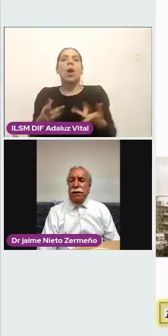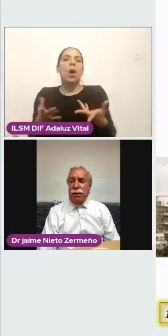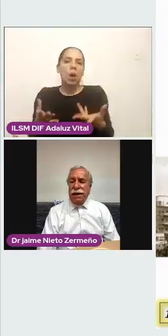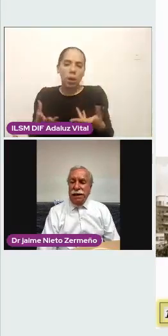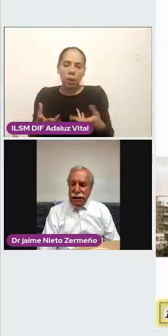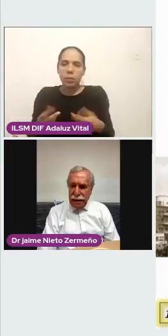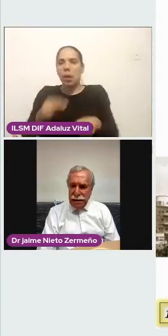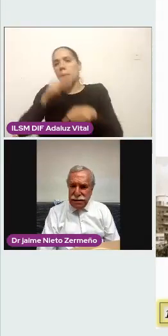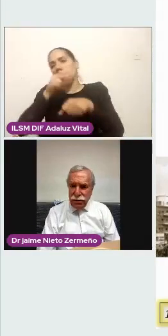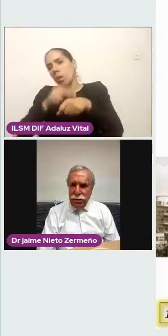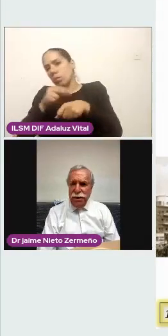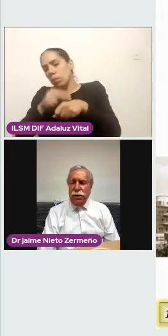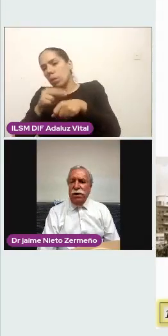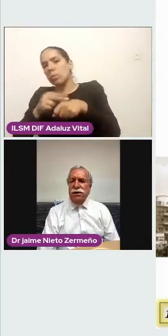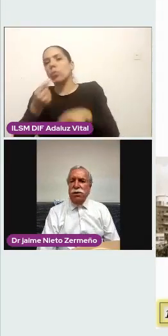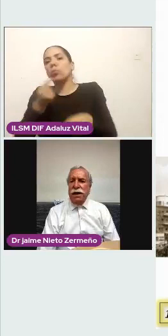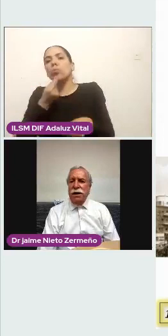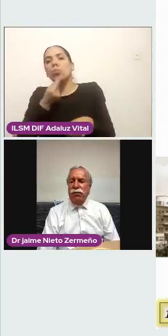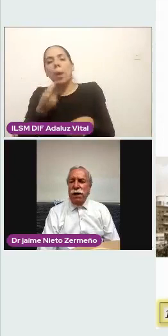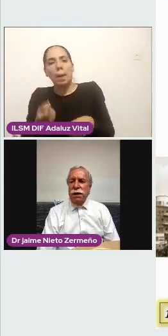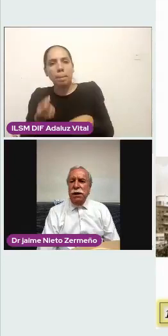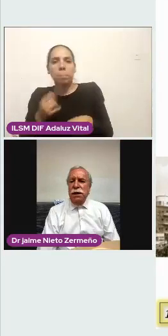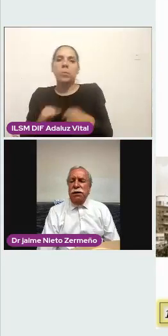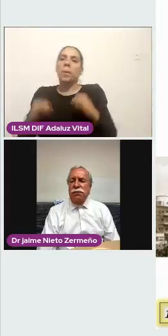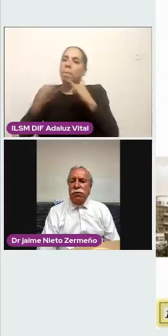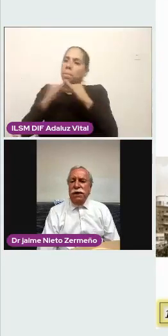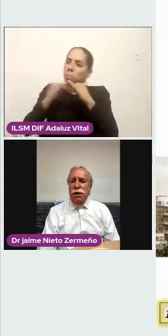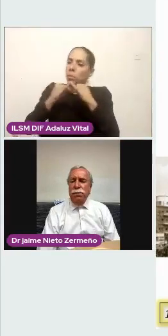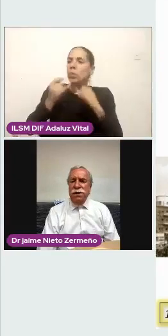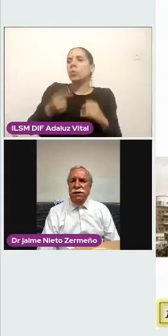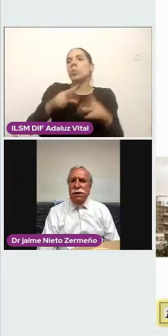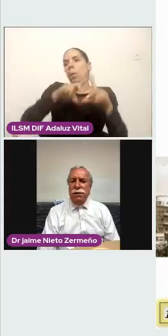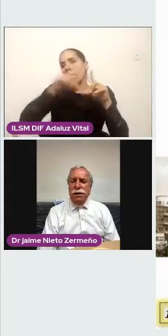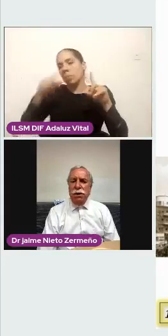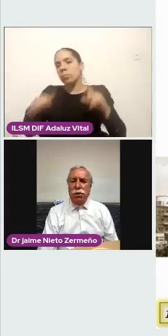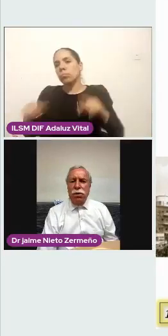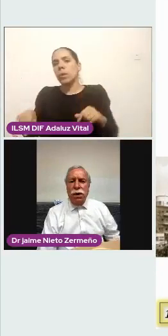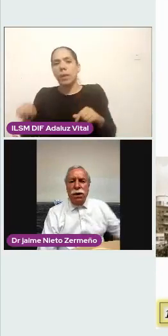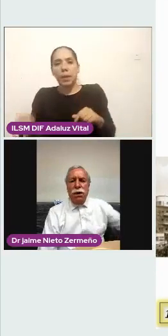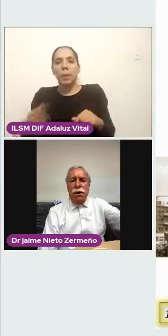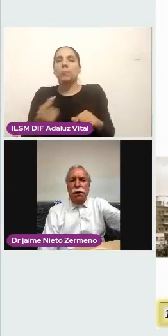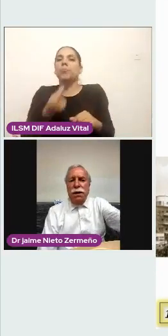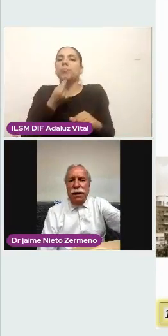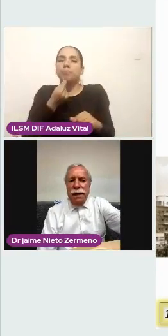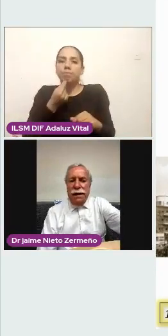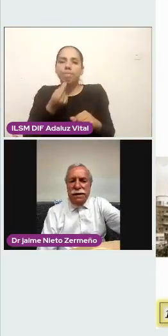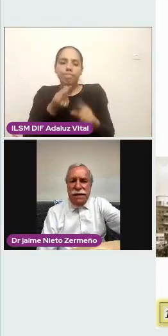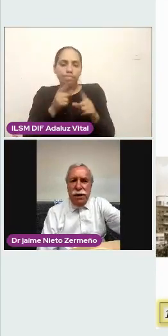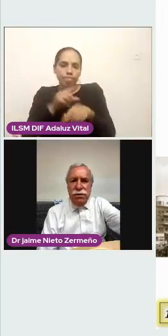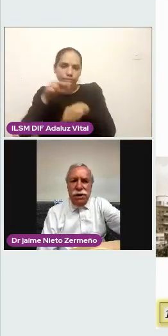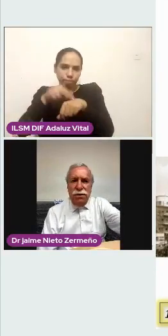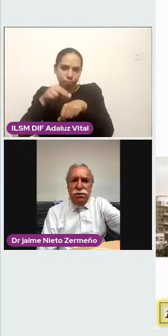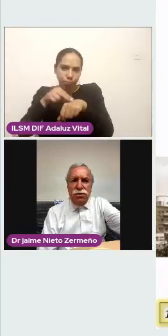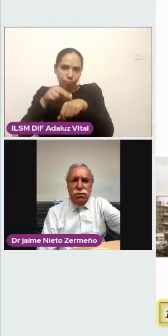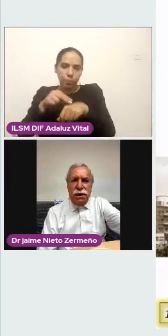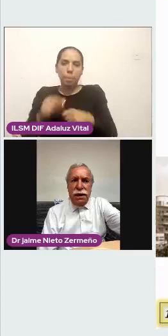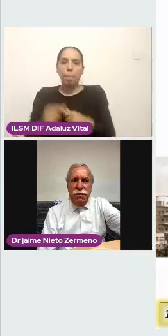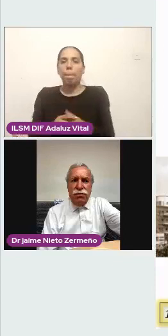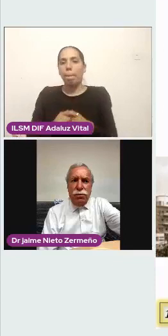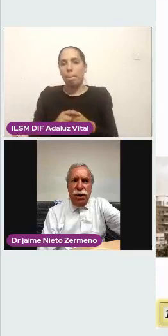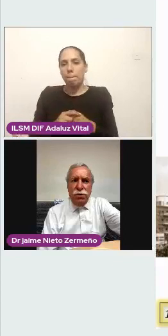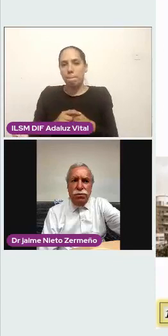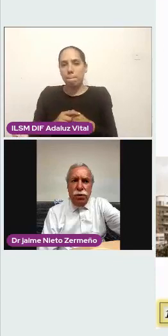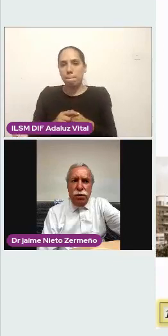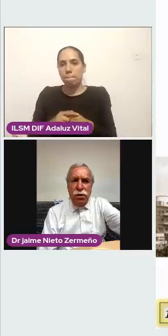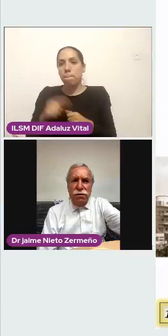Hospital de Pediatría del Centro Médico Nacional fue fundado precisamente con egresados de nuestro hospital